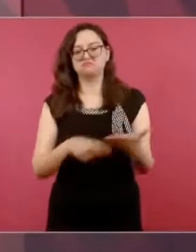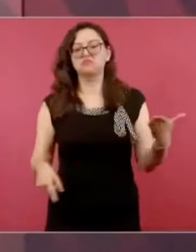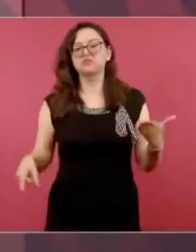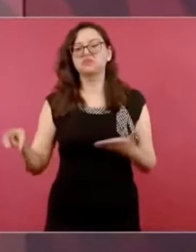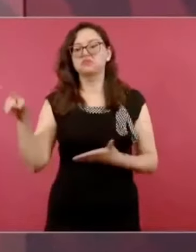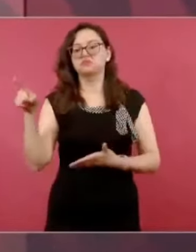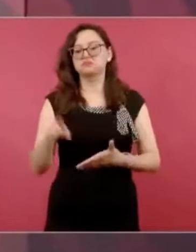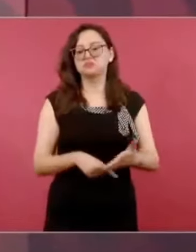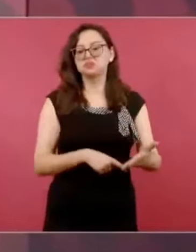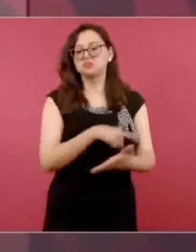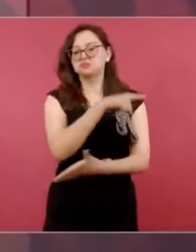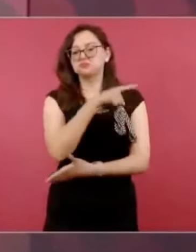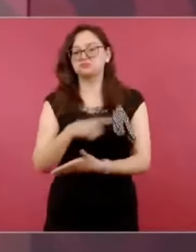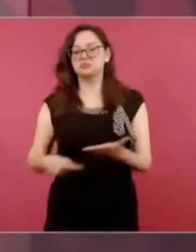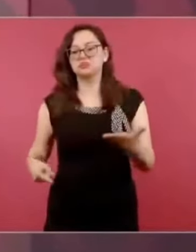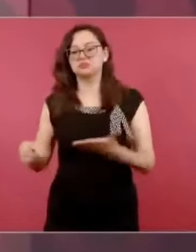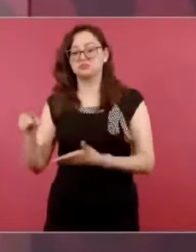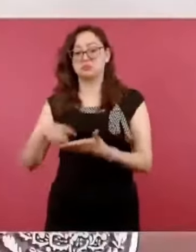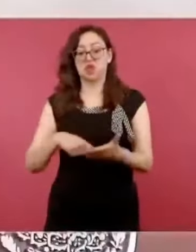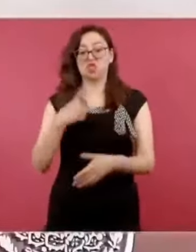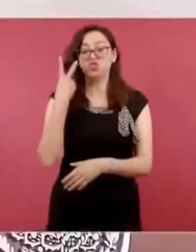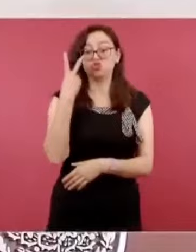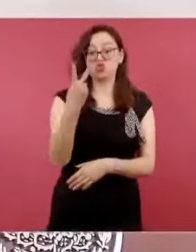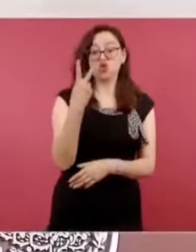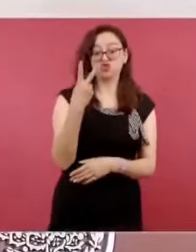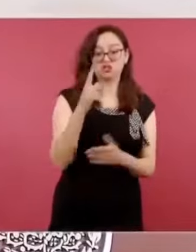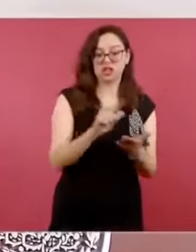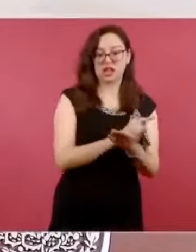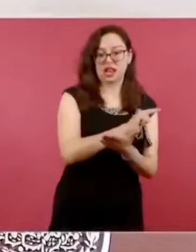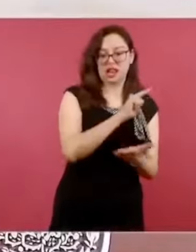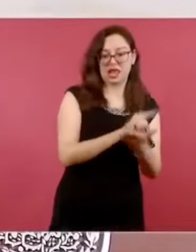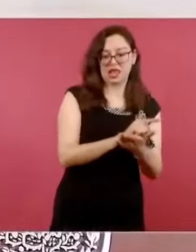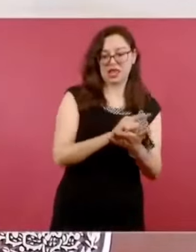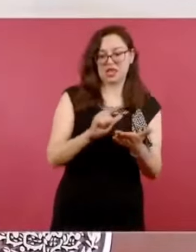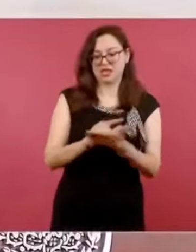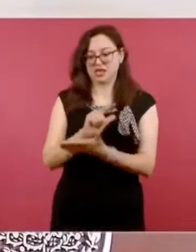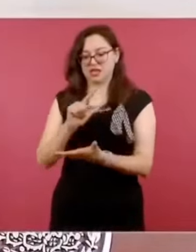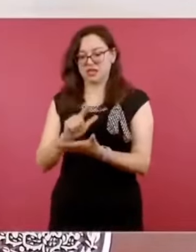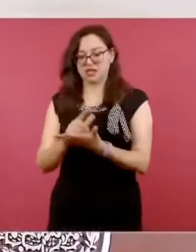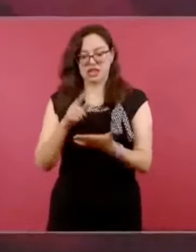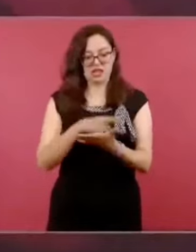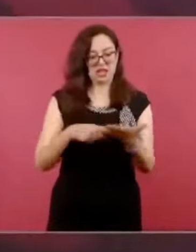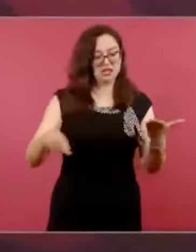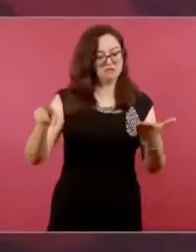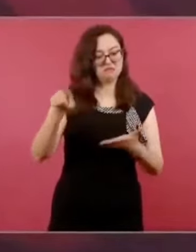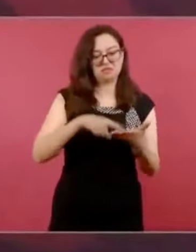dos ministros,